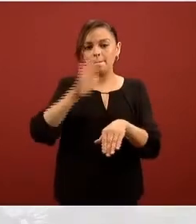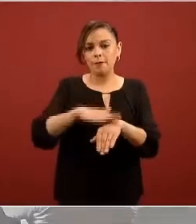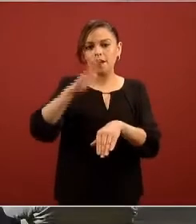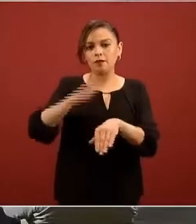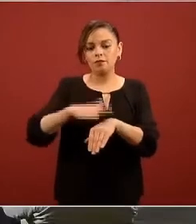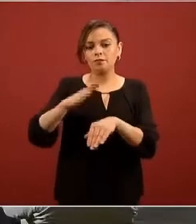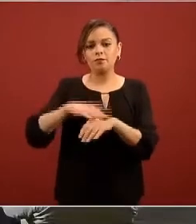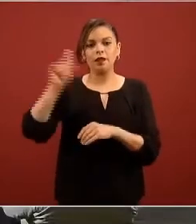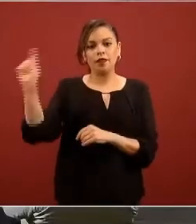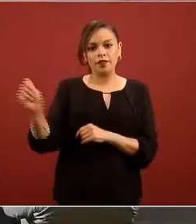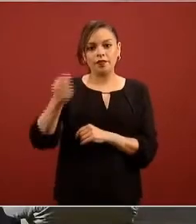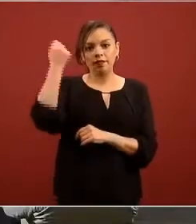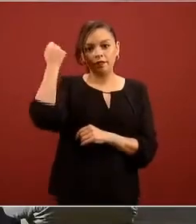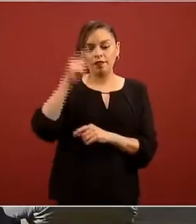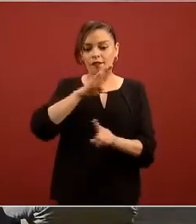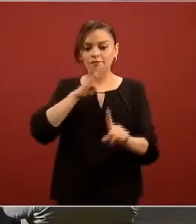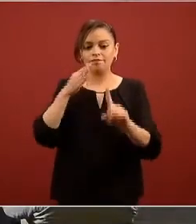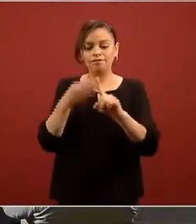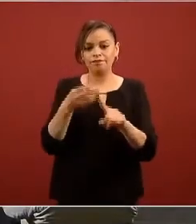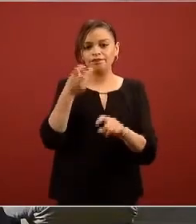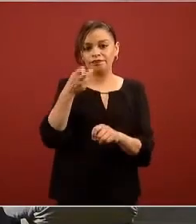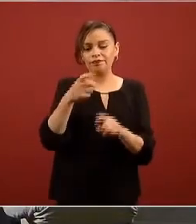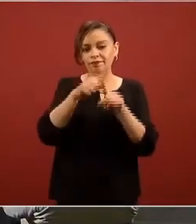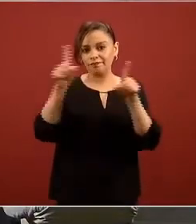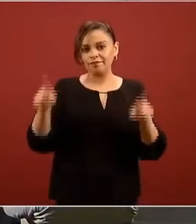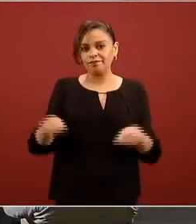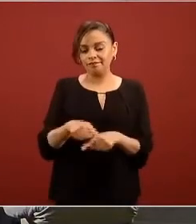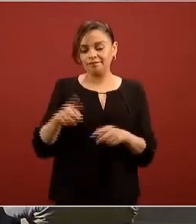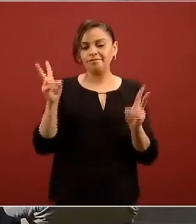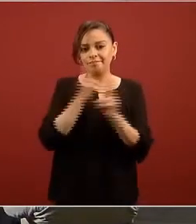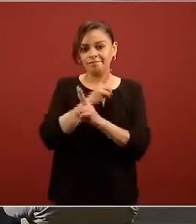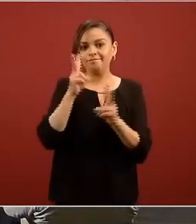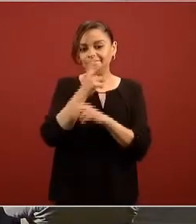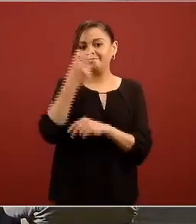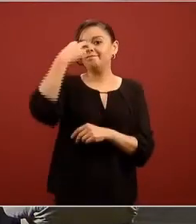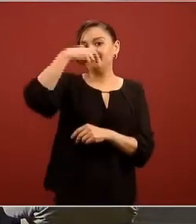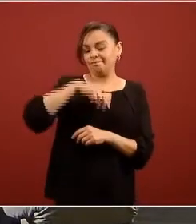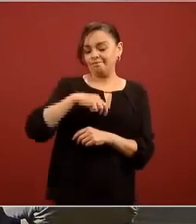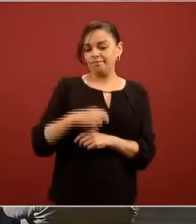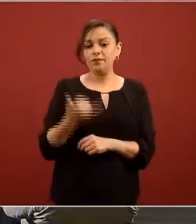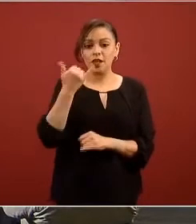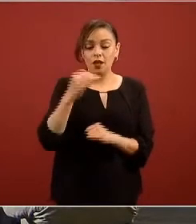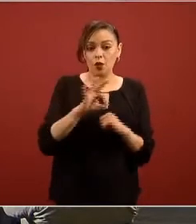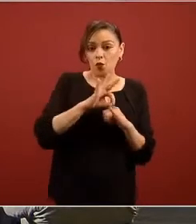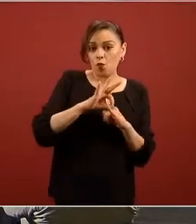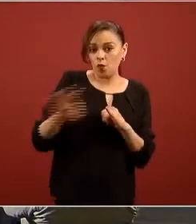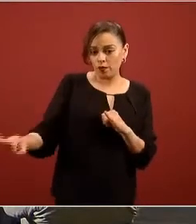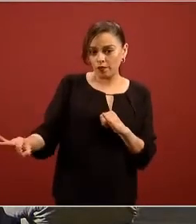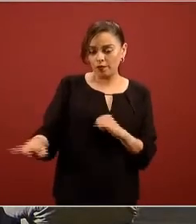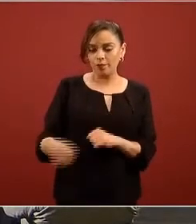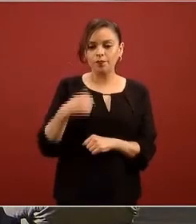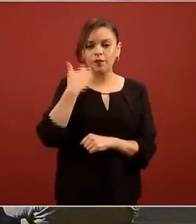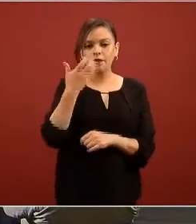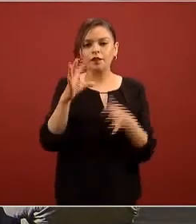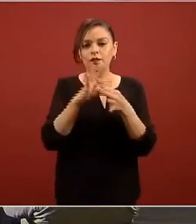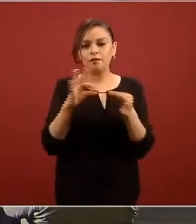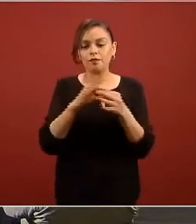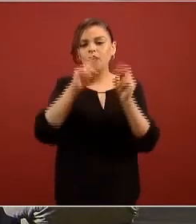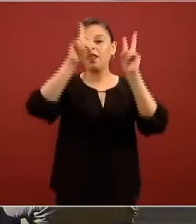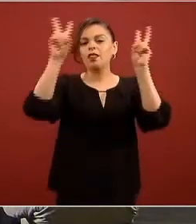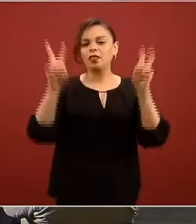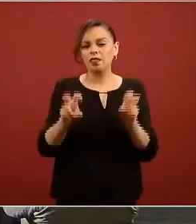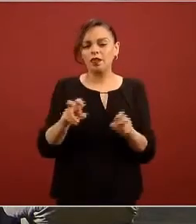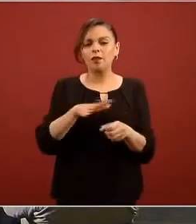en este nuevo régimen y para finalizar quisiera tocar otro tema y ponerlo en contexto